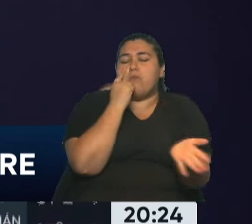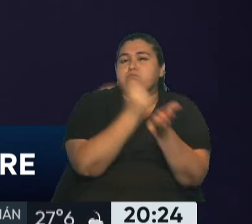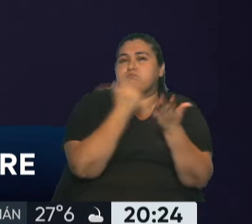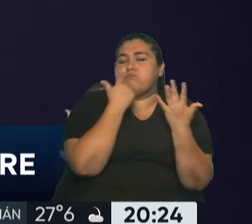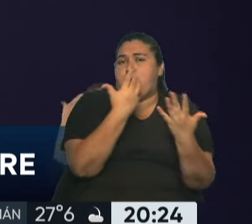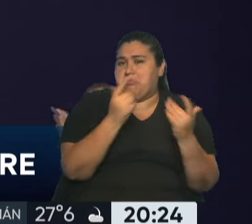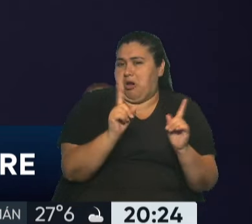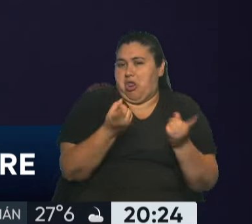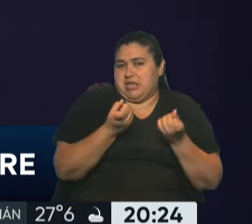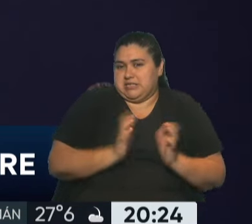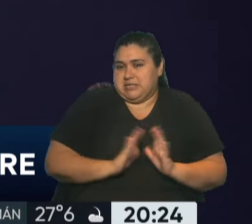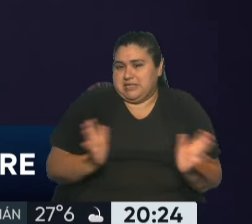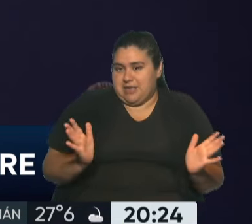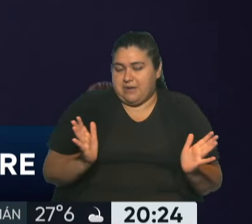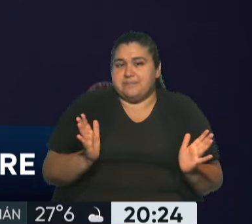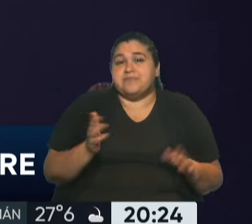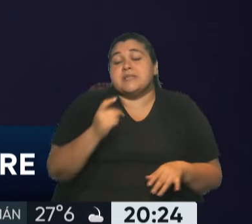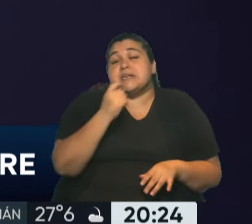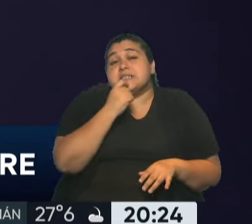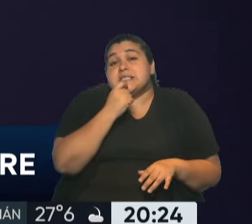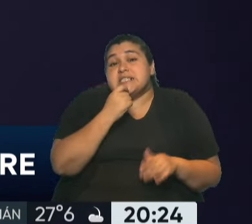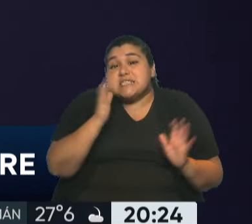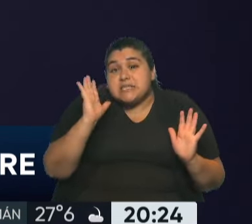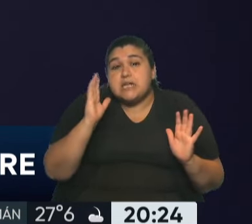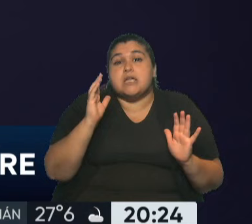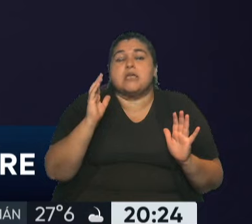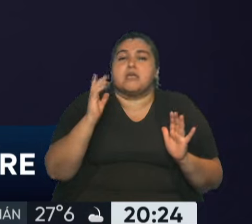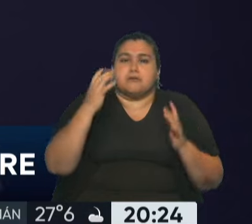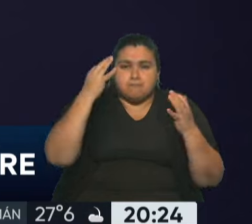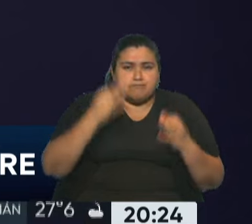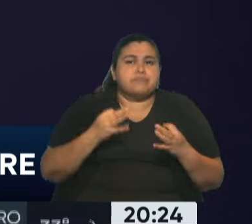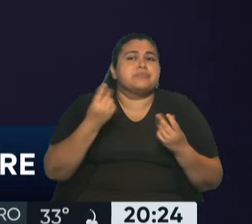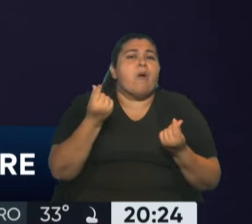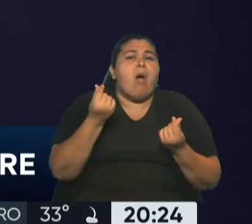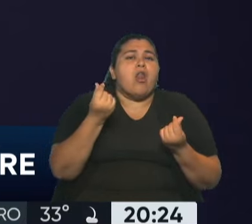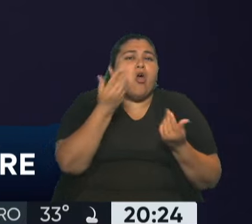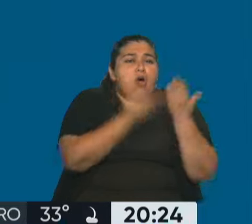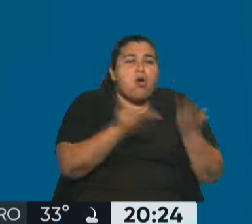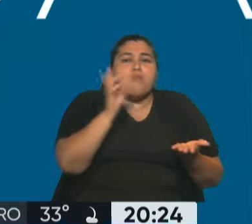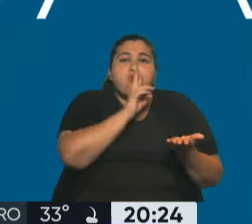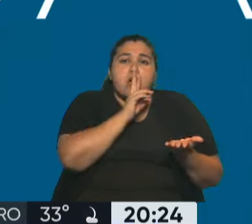que si hay alguien que valora a las mujeres, efectivamente es el presidente de mi ley.